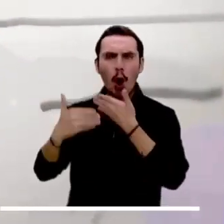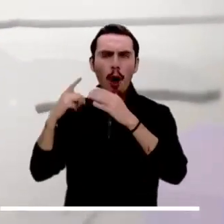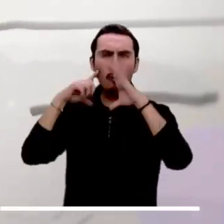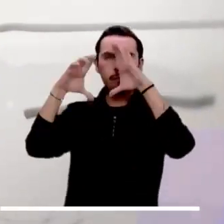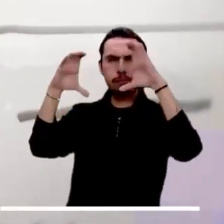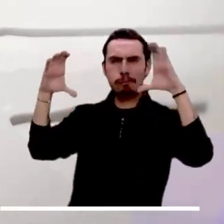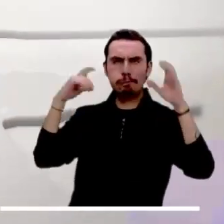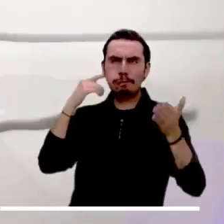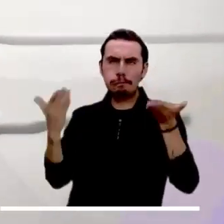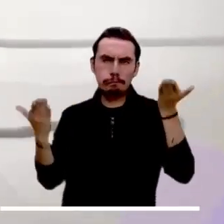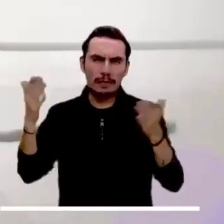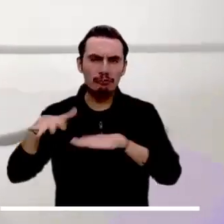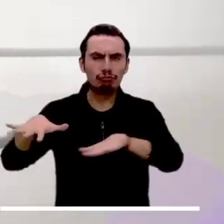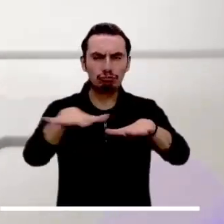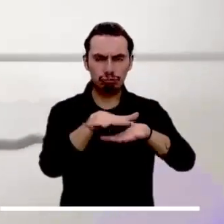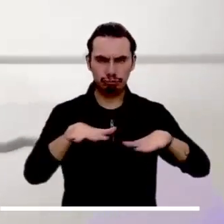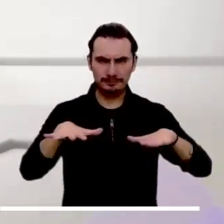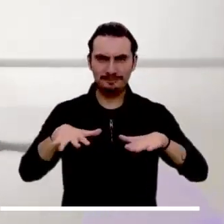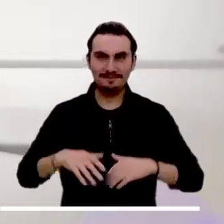ligera y parcial en la región.